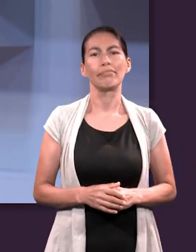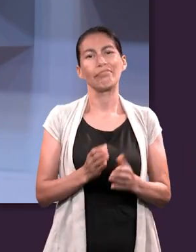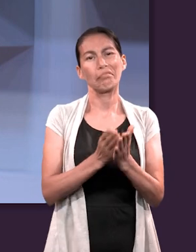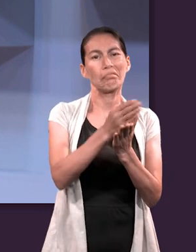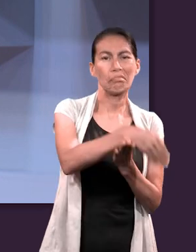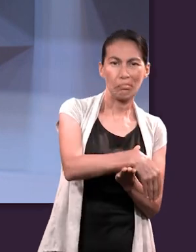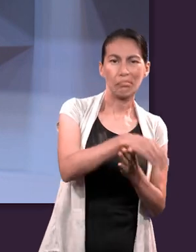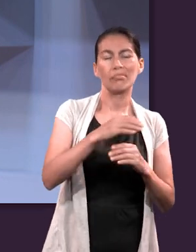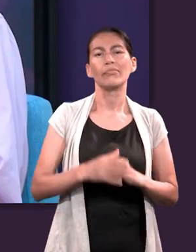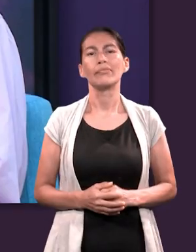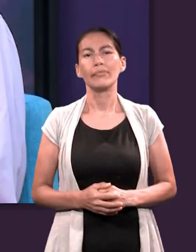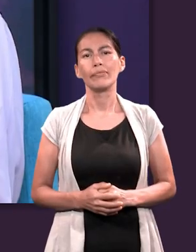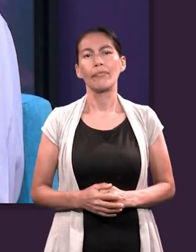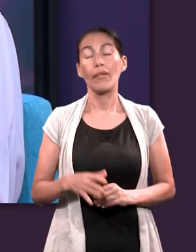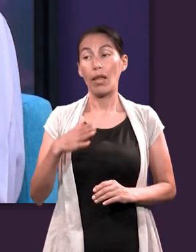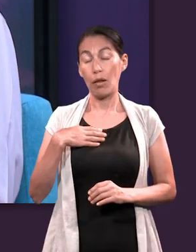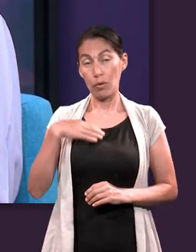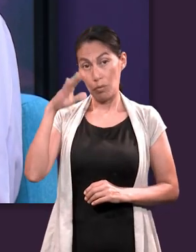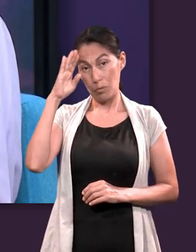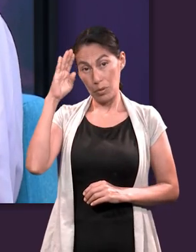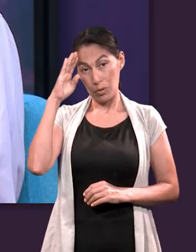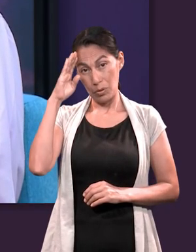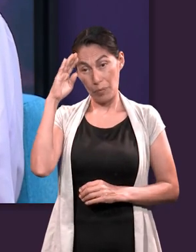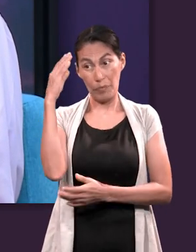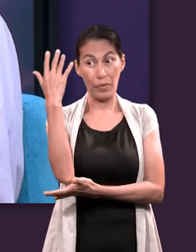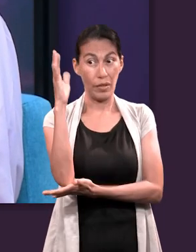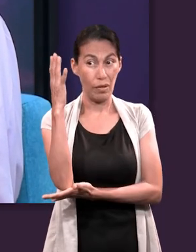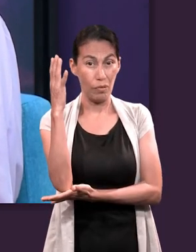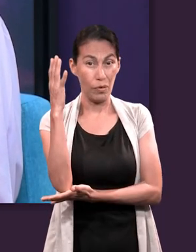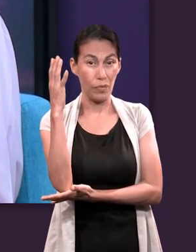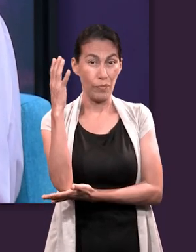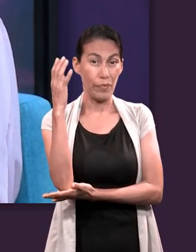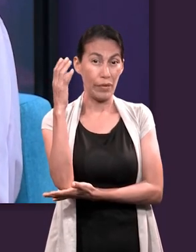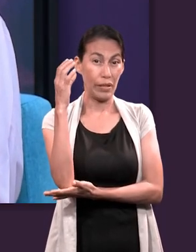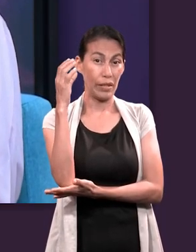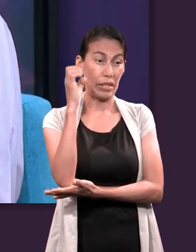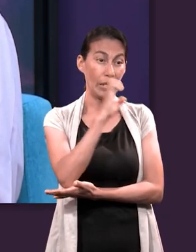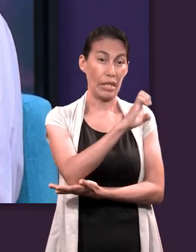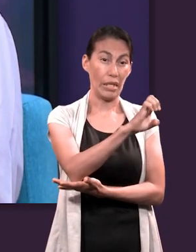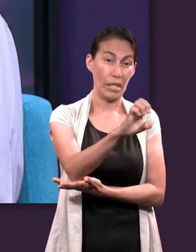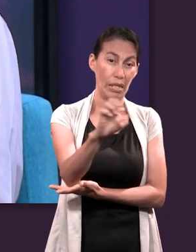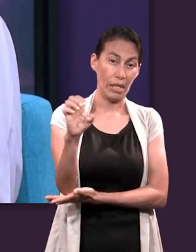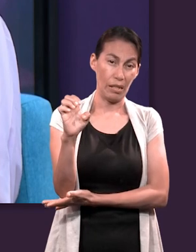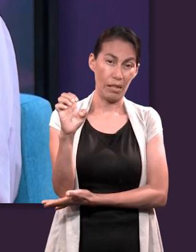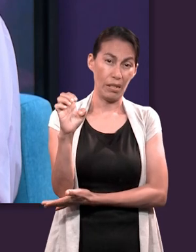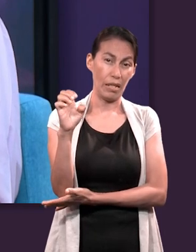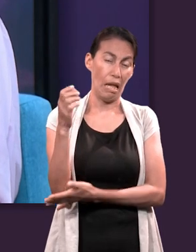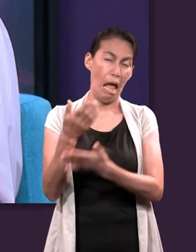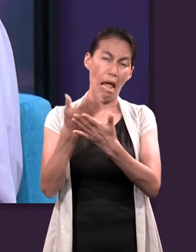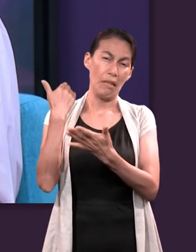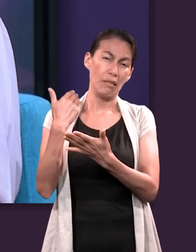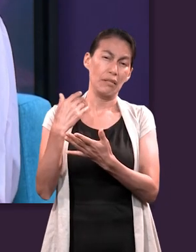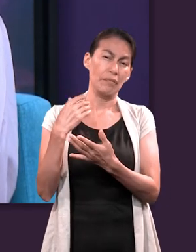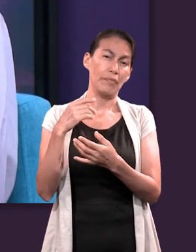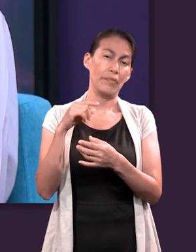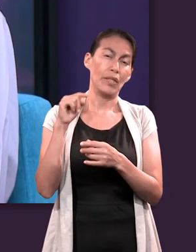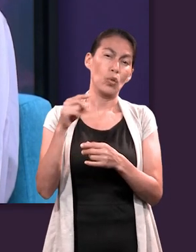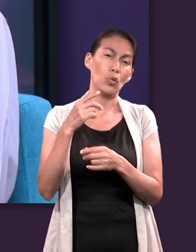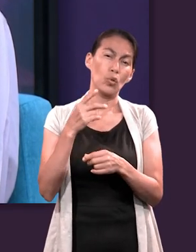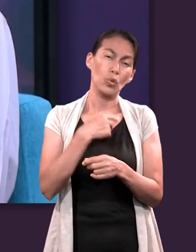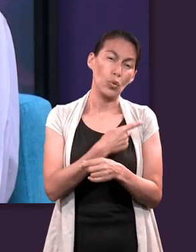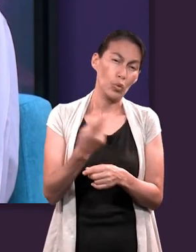Considero que uno de los árboles que sigue plantado desde el huerto del Edén es el de no moriréis.